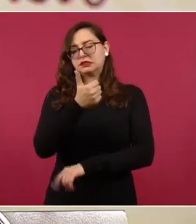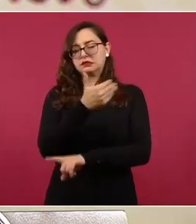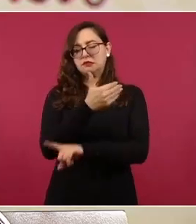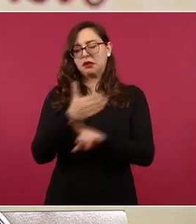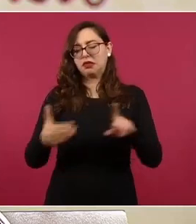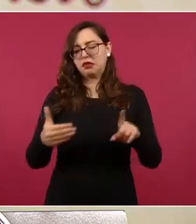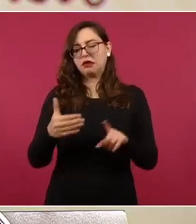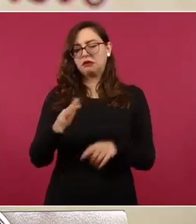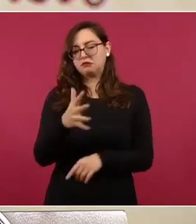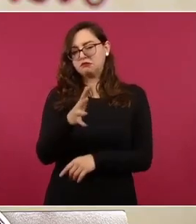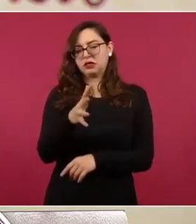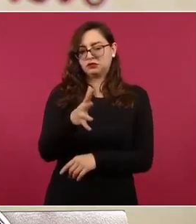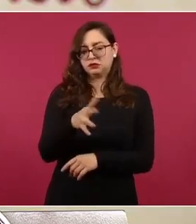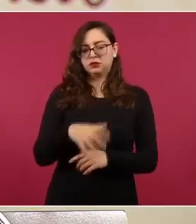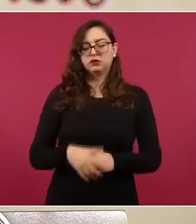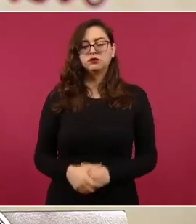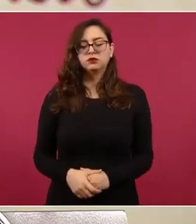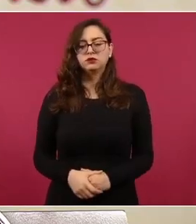alrededor.